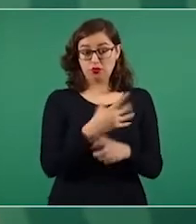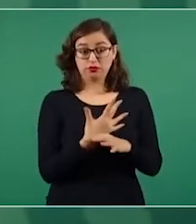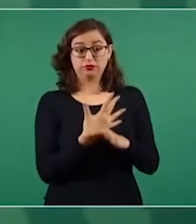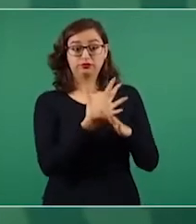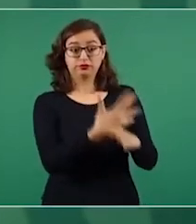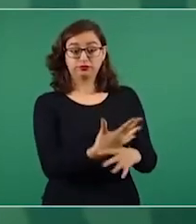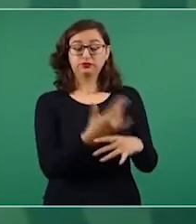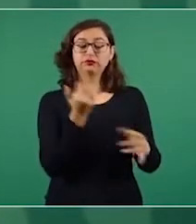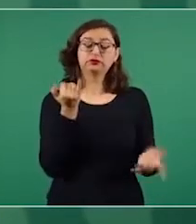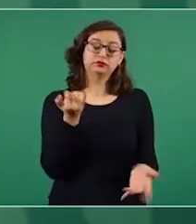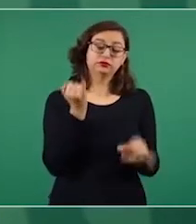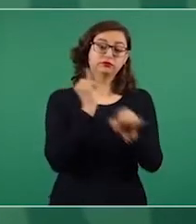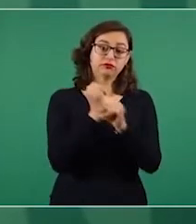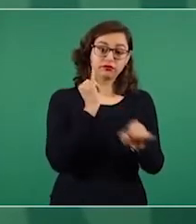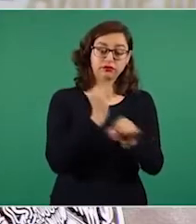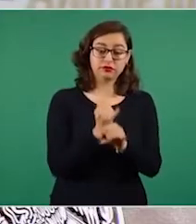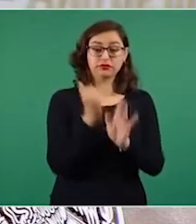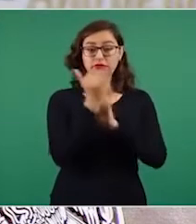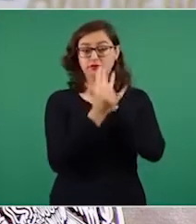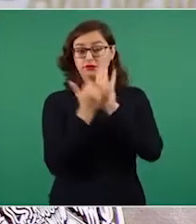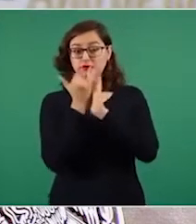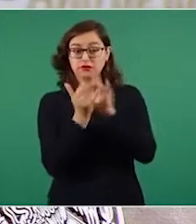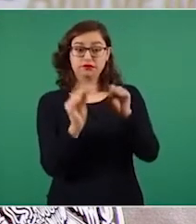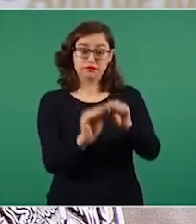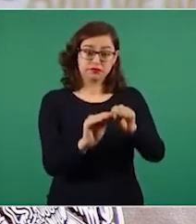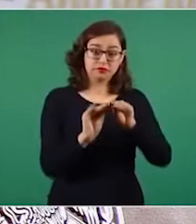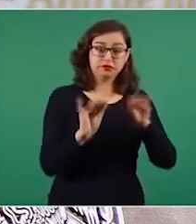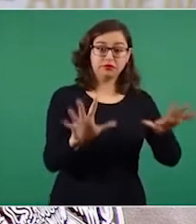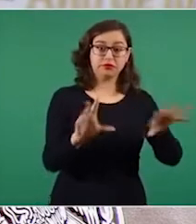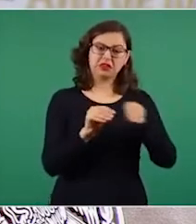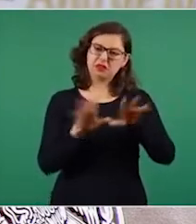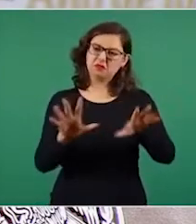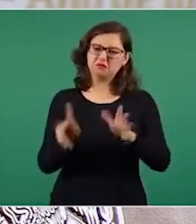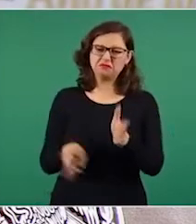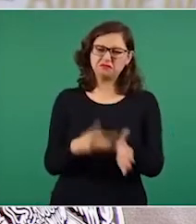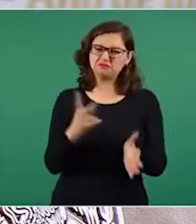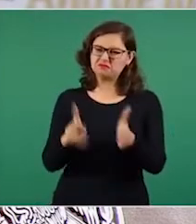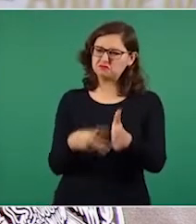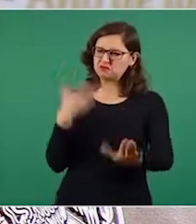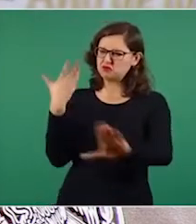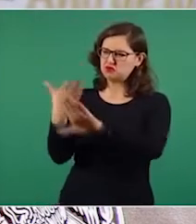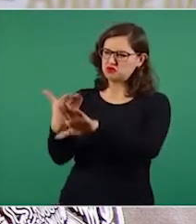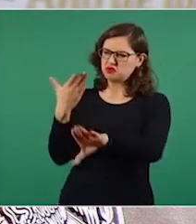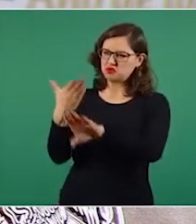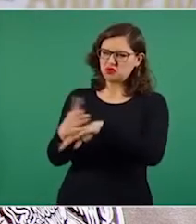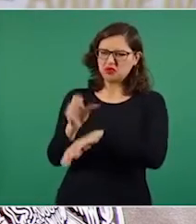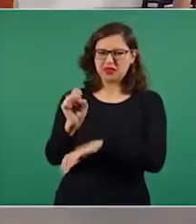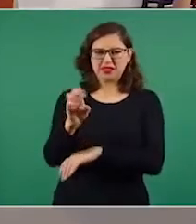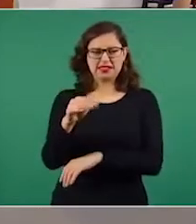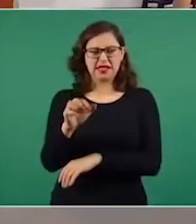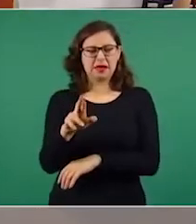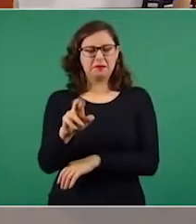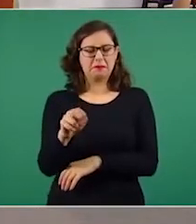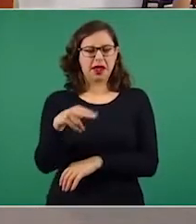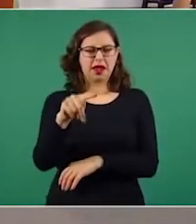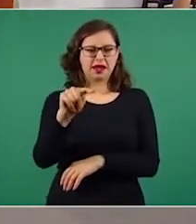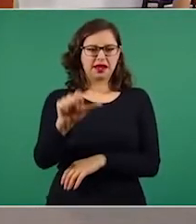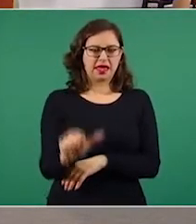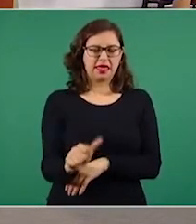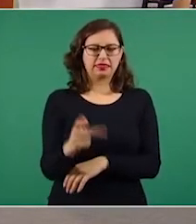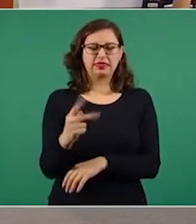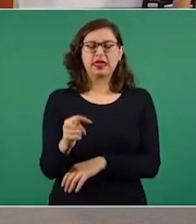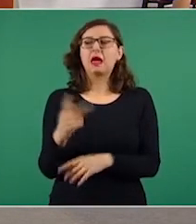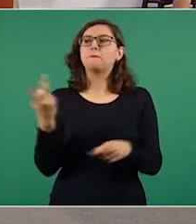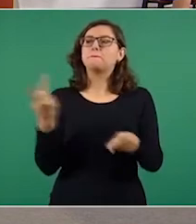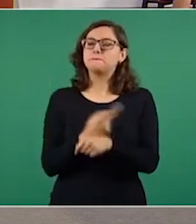sociales y canal de YouTube, ha señalado contra Semarnat y a su titular, María Luisa Alvarez González, sobre el proceso